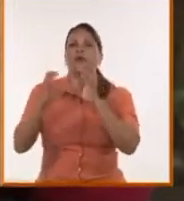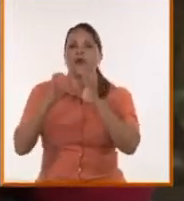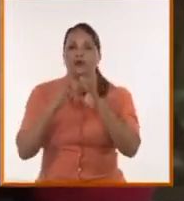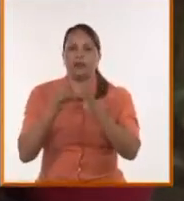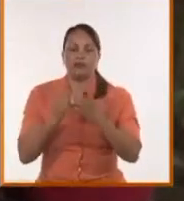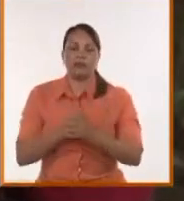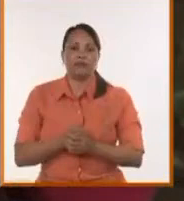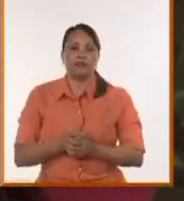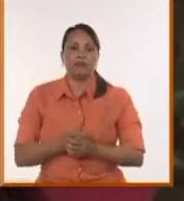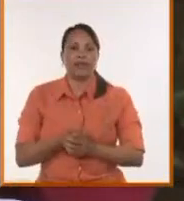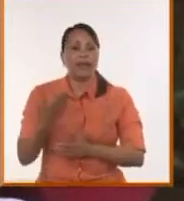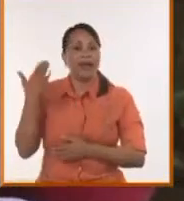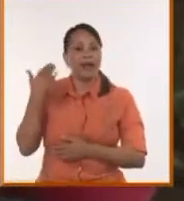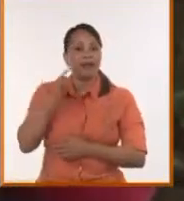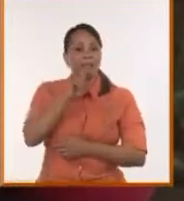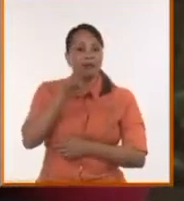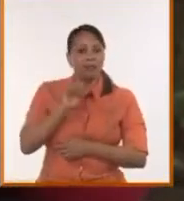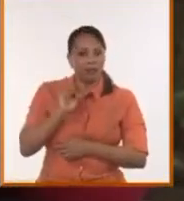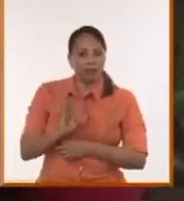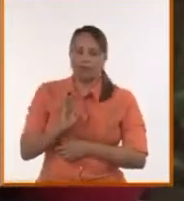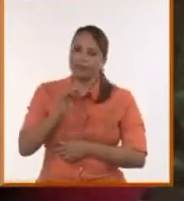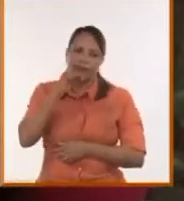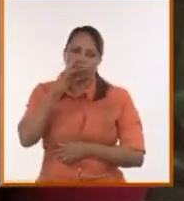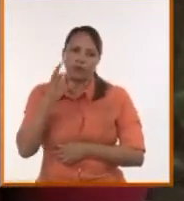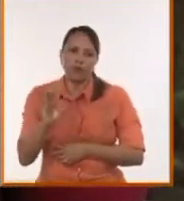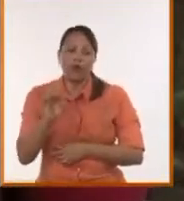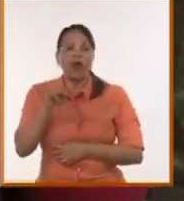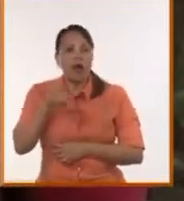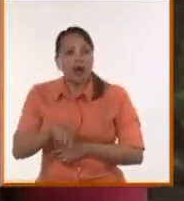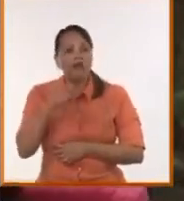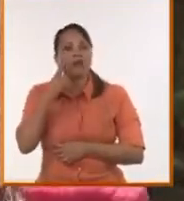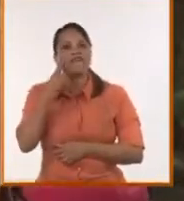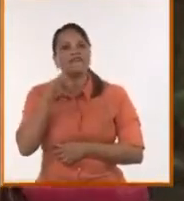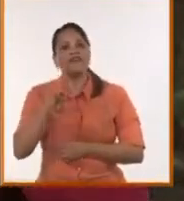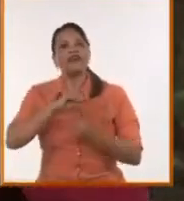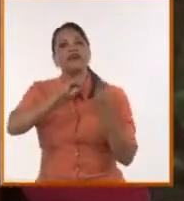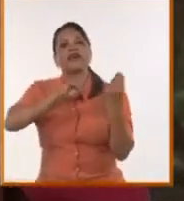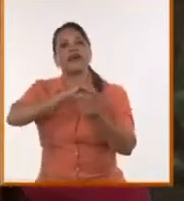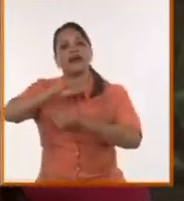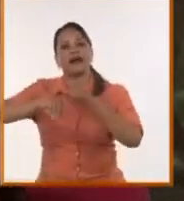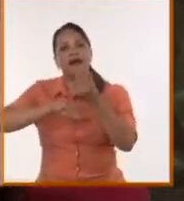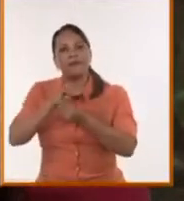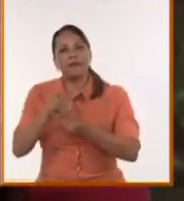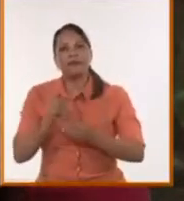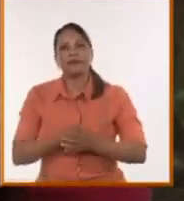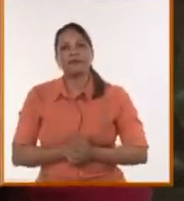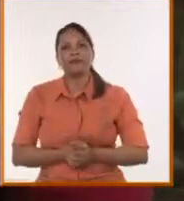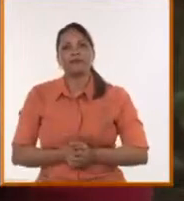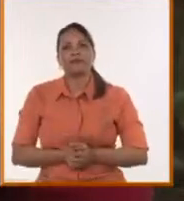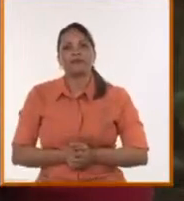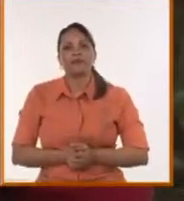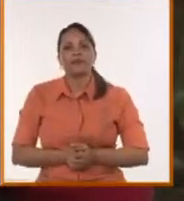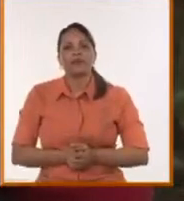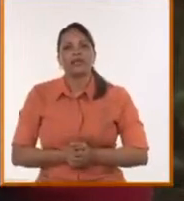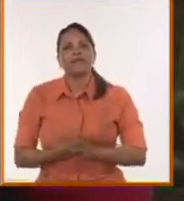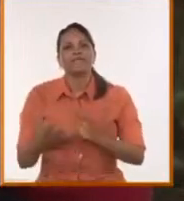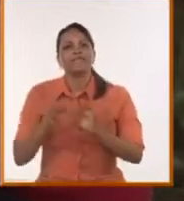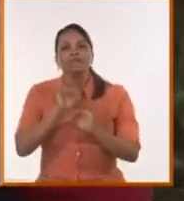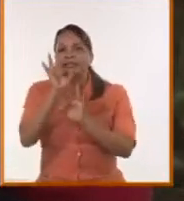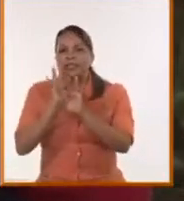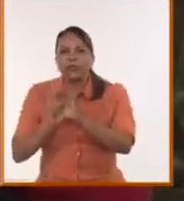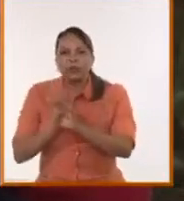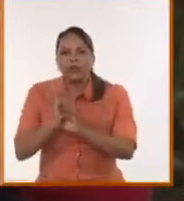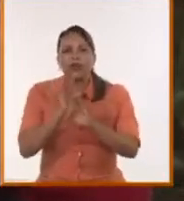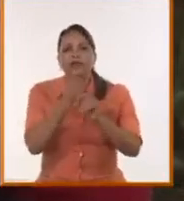no nos lo estábamos preguntando antes. Entonces hay un cambio muy grande en la cantidad de autopistas, las particularidades de cada